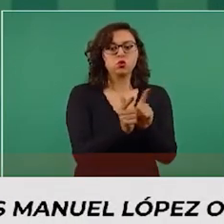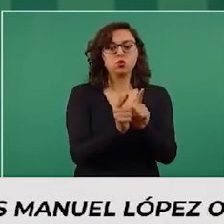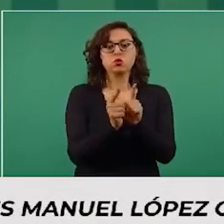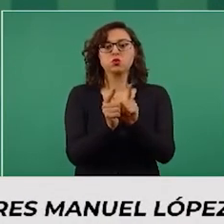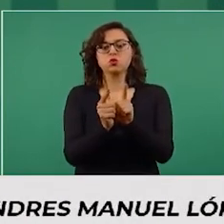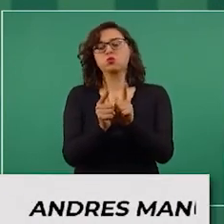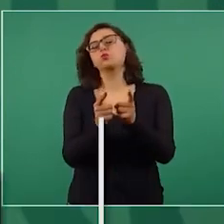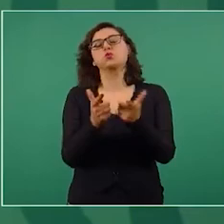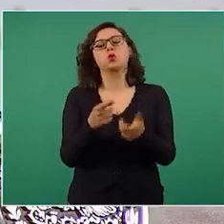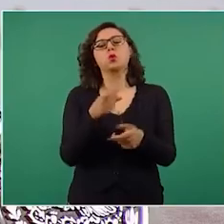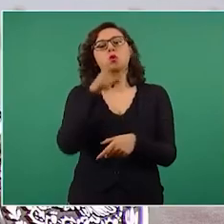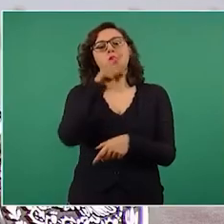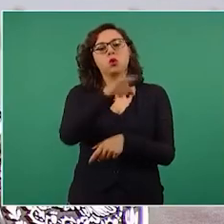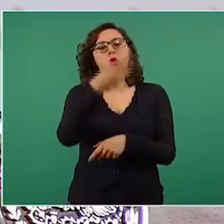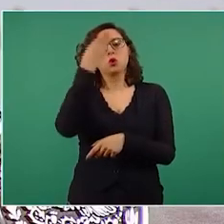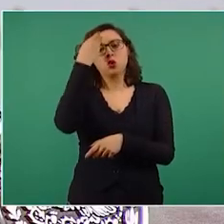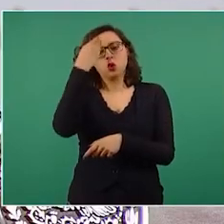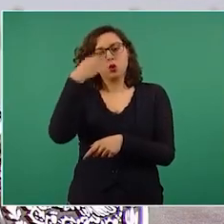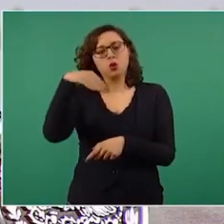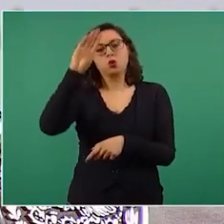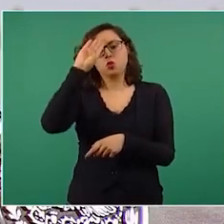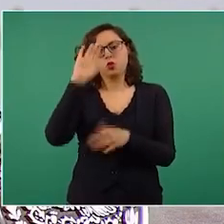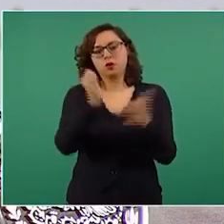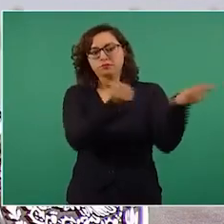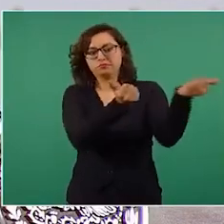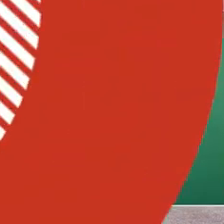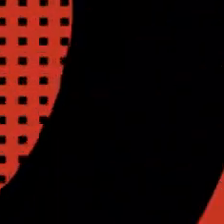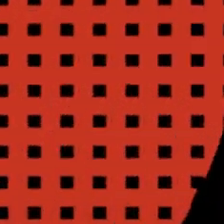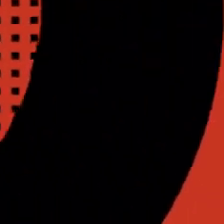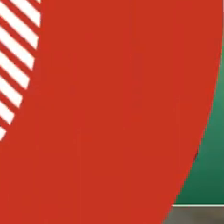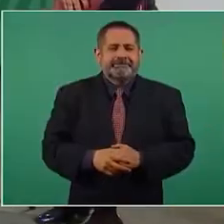de la hermana república de Cuba